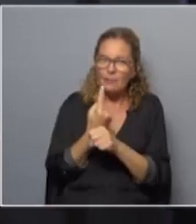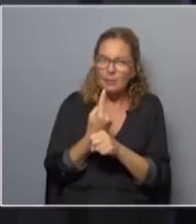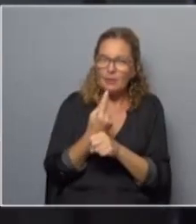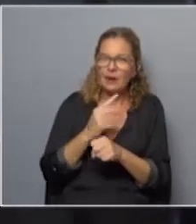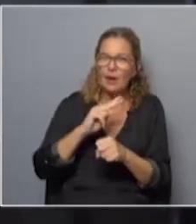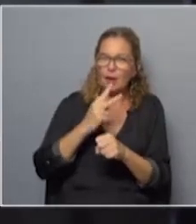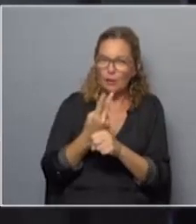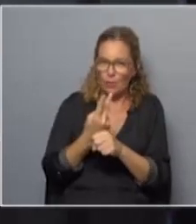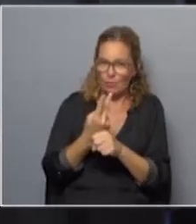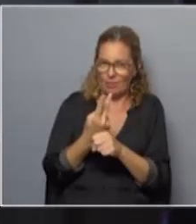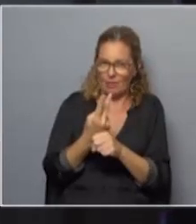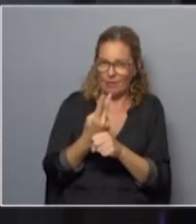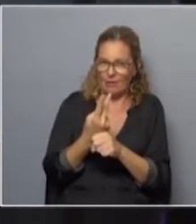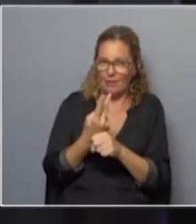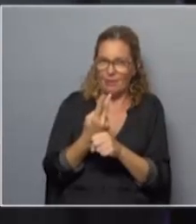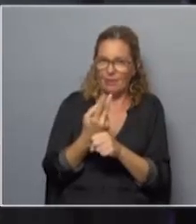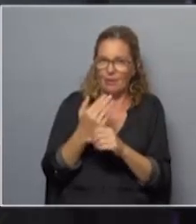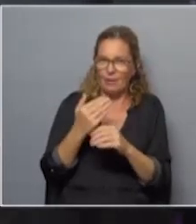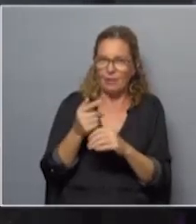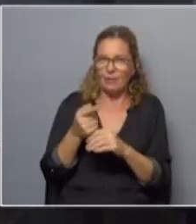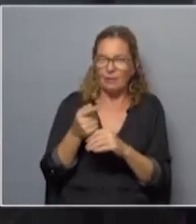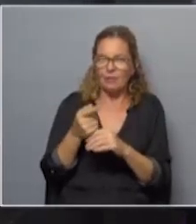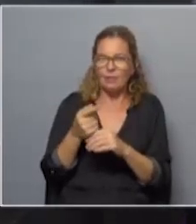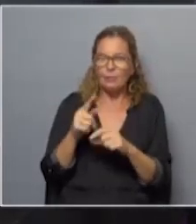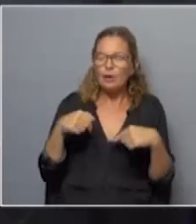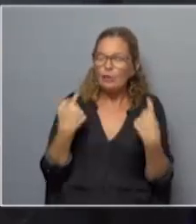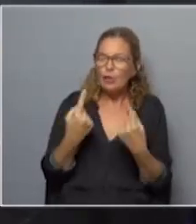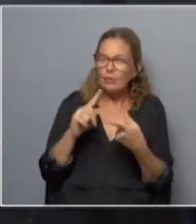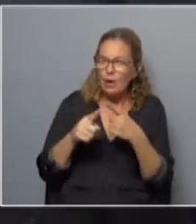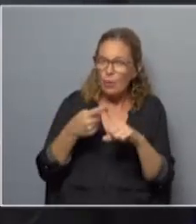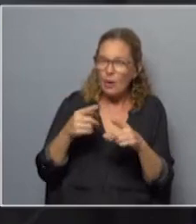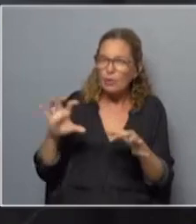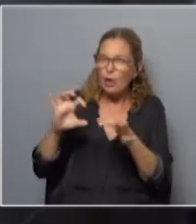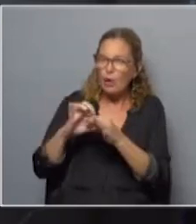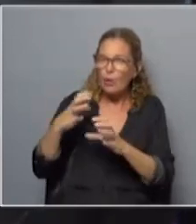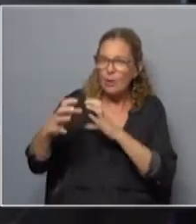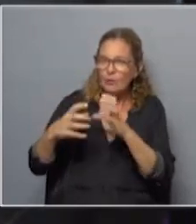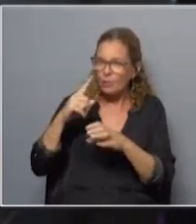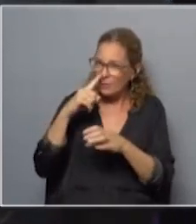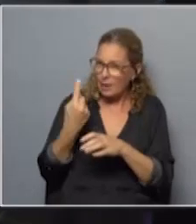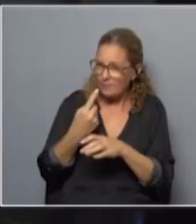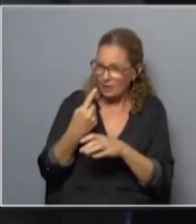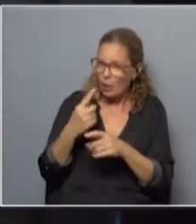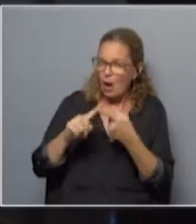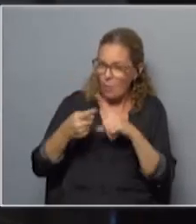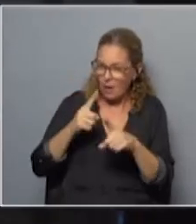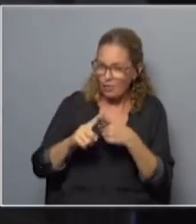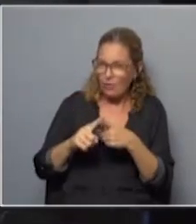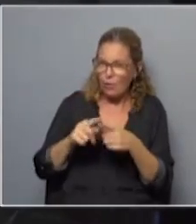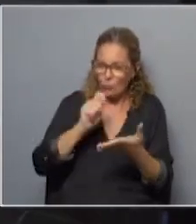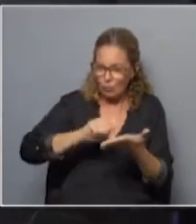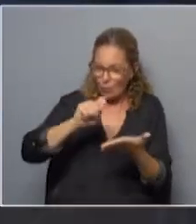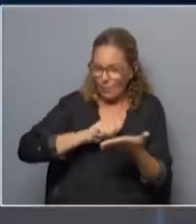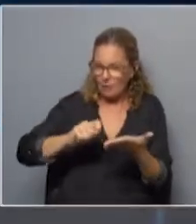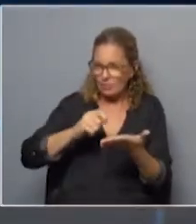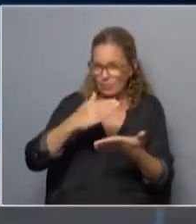segunda vuelta. Comparar... El que, perdóname, en el que se pusieron de acuerdo, en la coalición, en un rápido acuerdo. Un rápido acuerdo. Era un documento